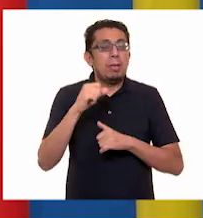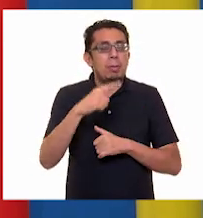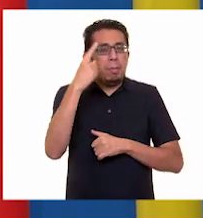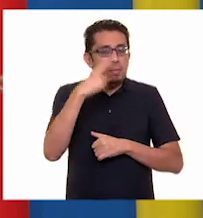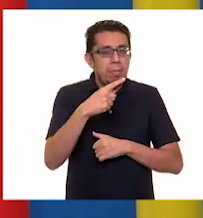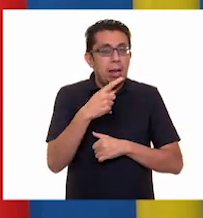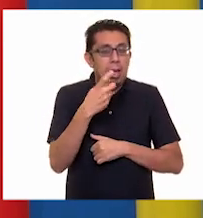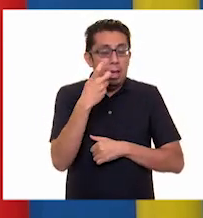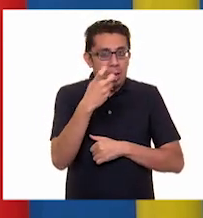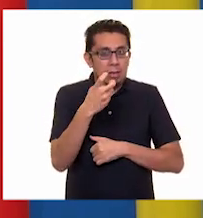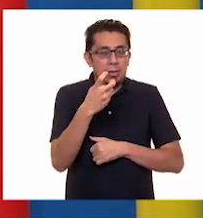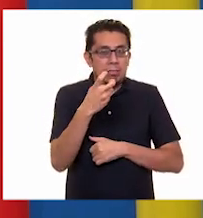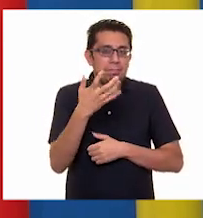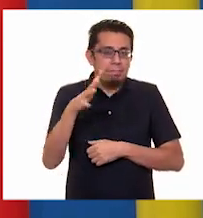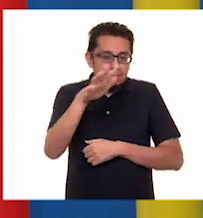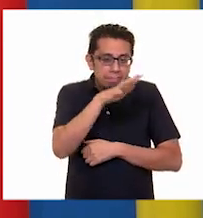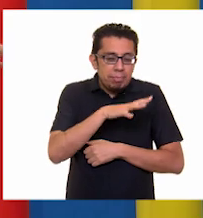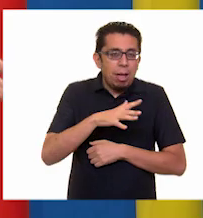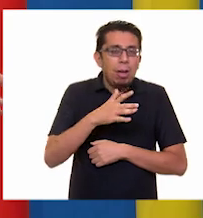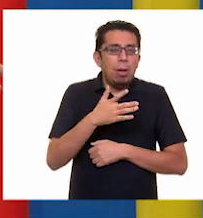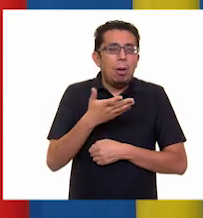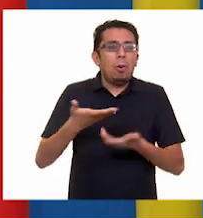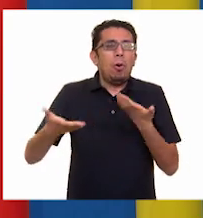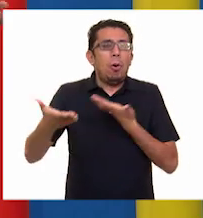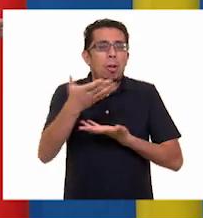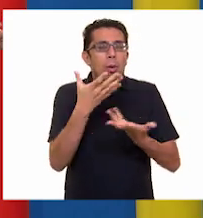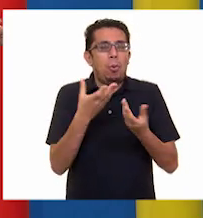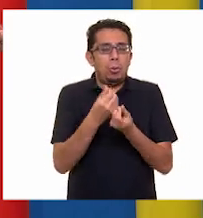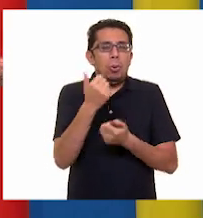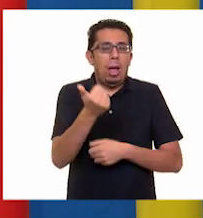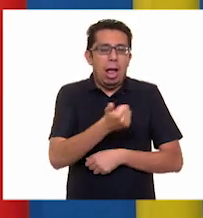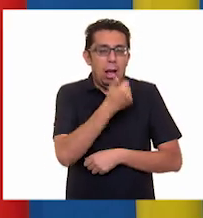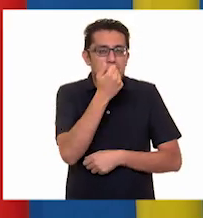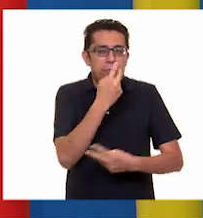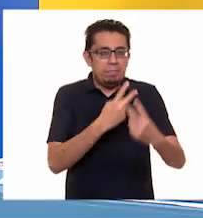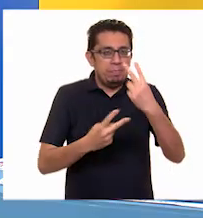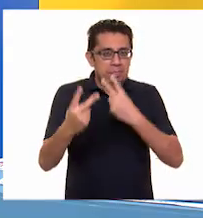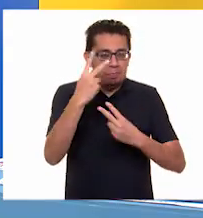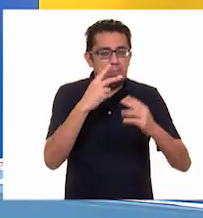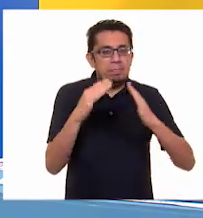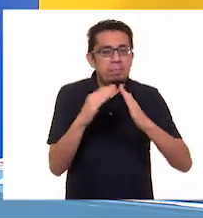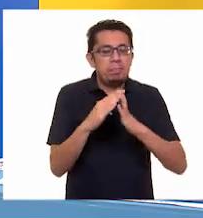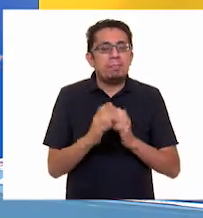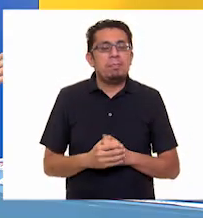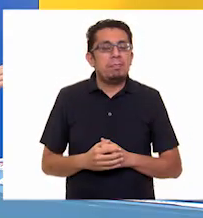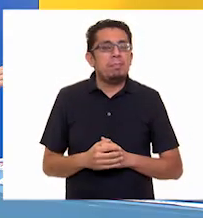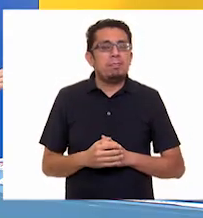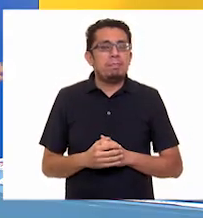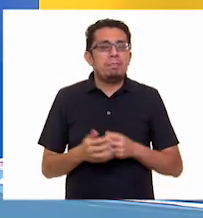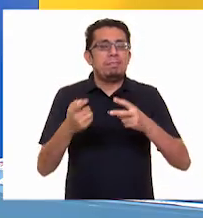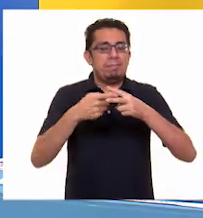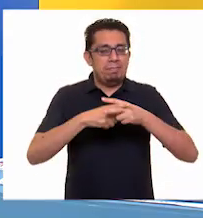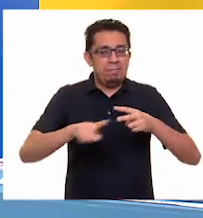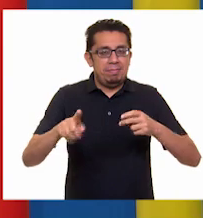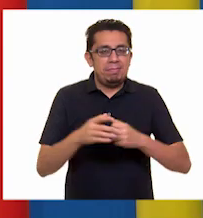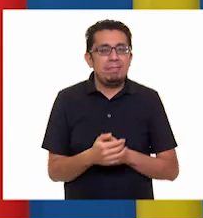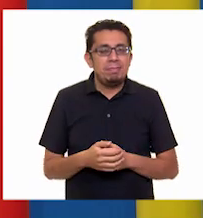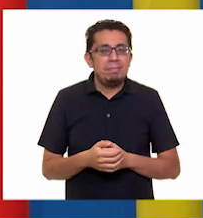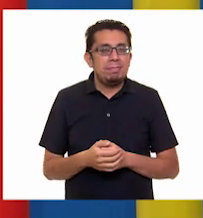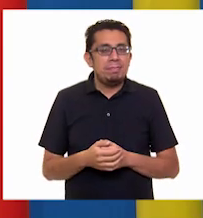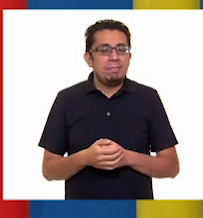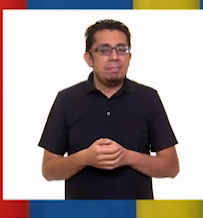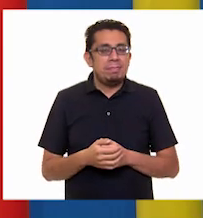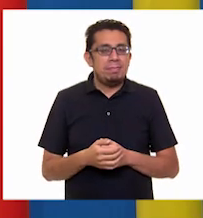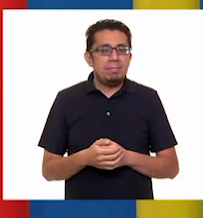compartir este espacio con los alumnos y las alumnas que nos ven desde sus casas. Bueno, pues comenzamos. Muy bien,